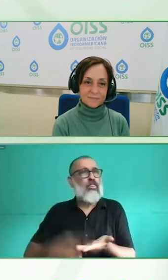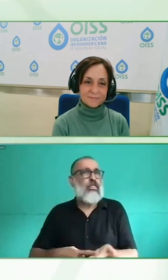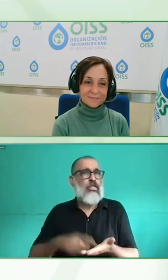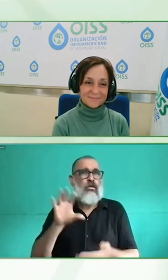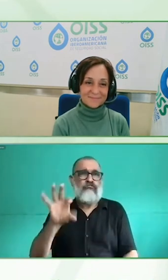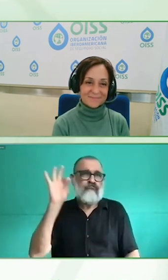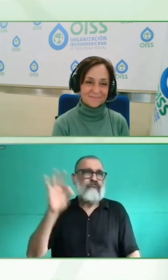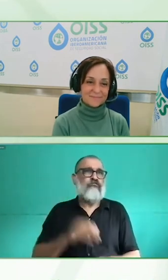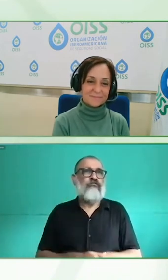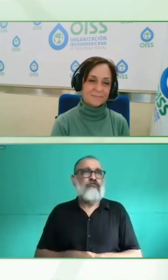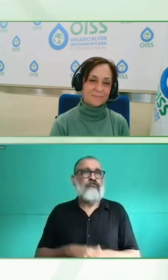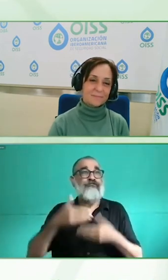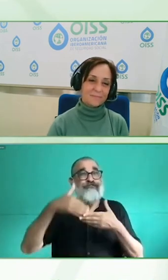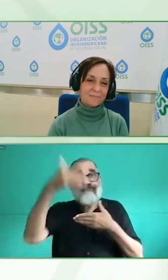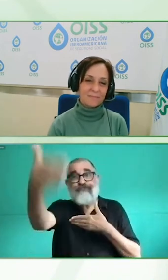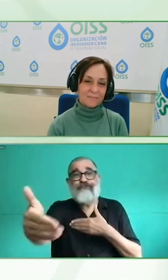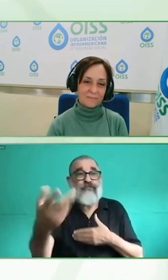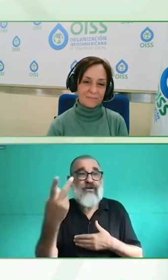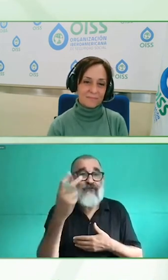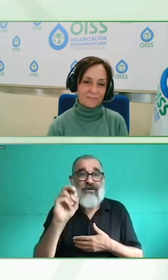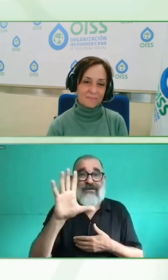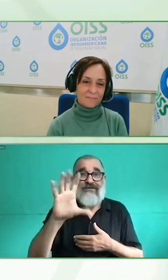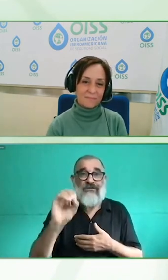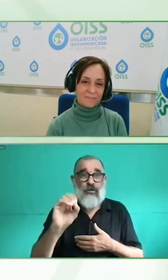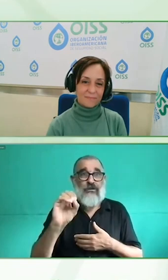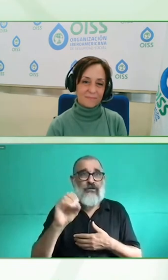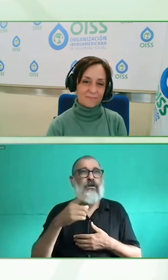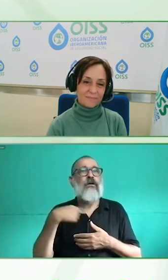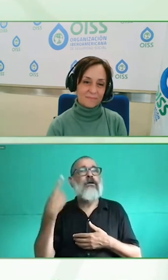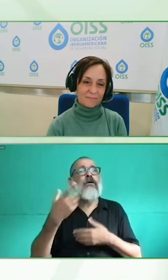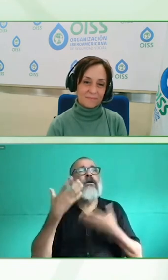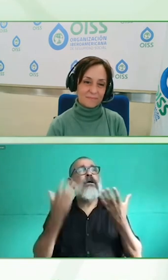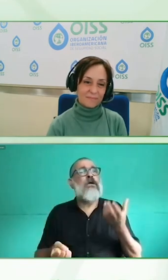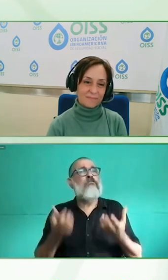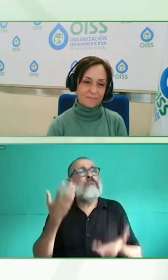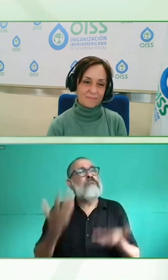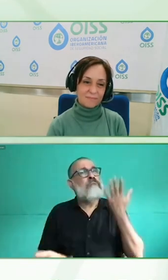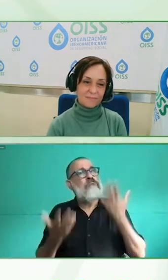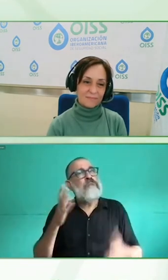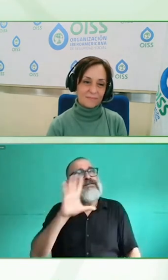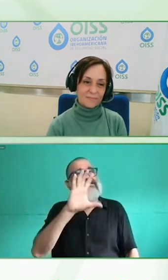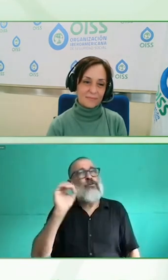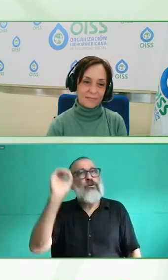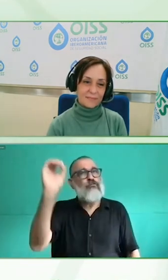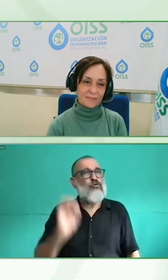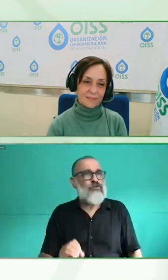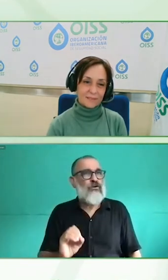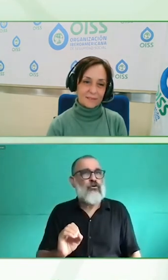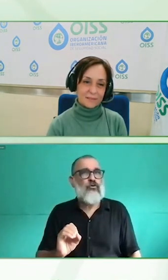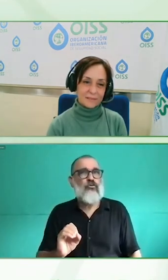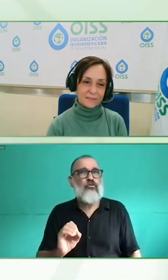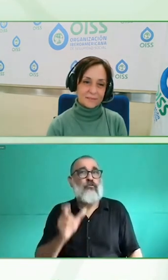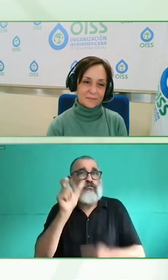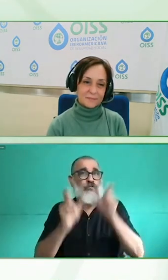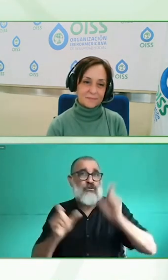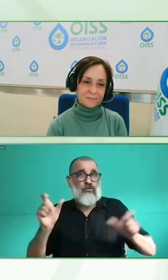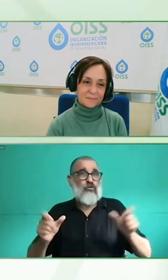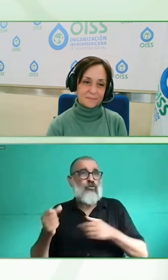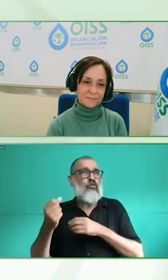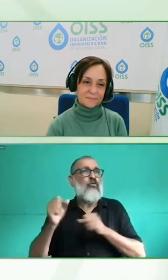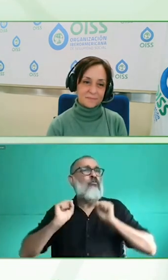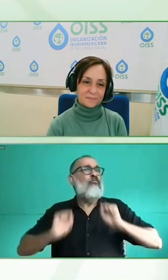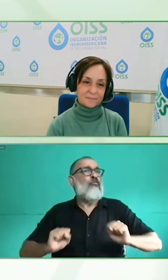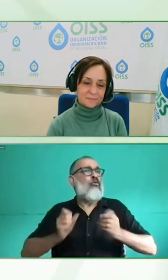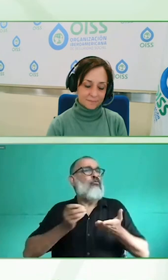Illunion y es impresionante. Impresionante la gente que trabaja ahí, la accesibilidad que tienen, las